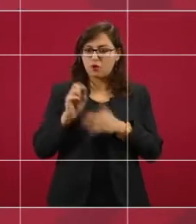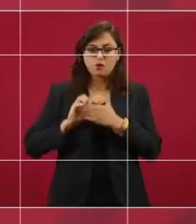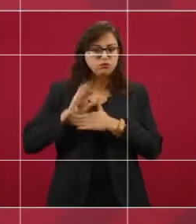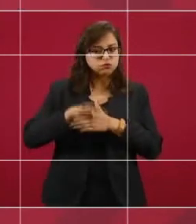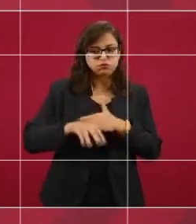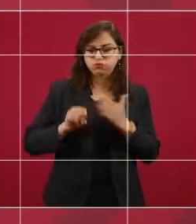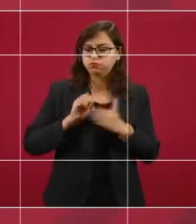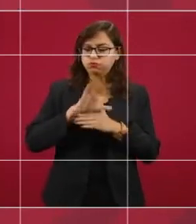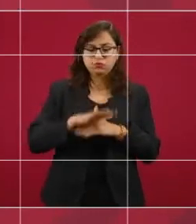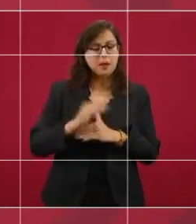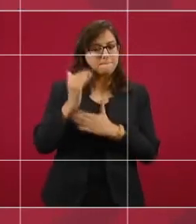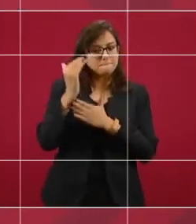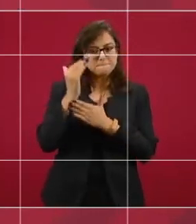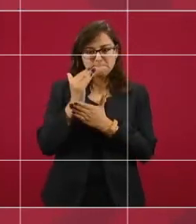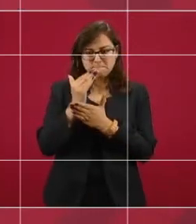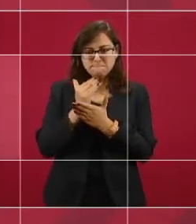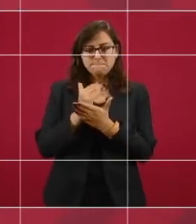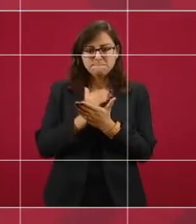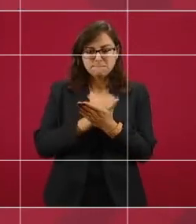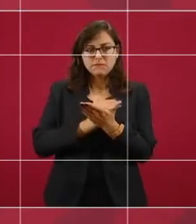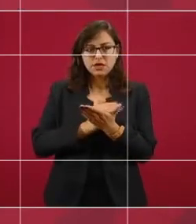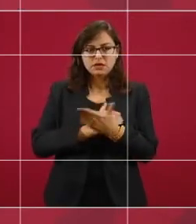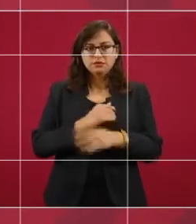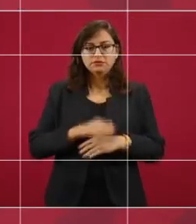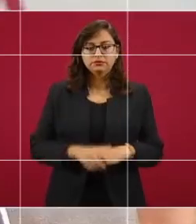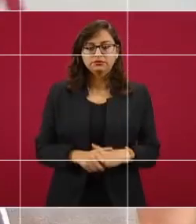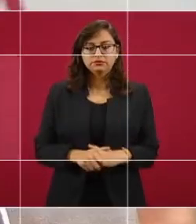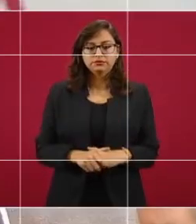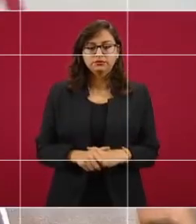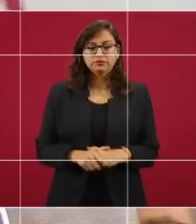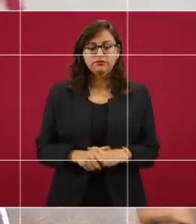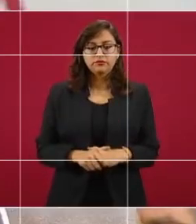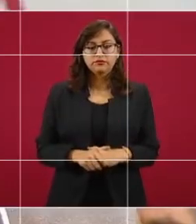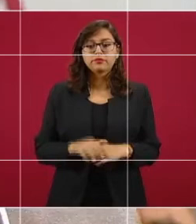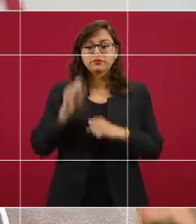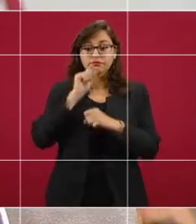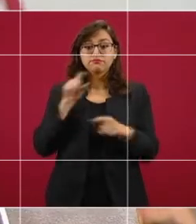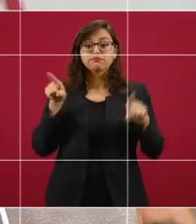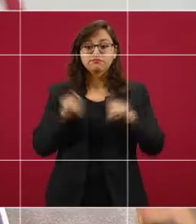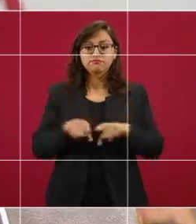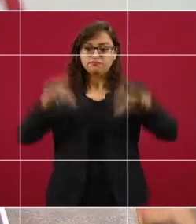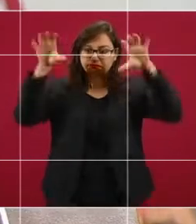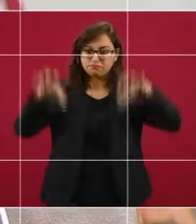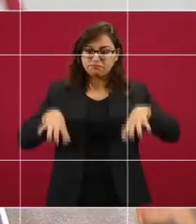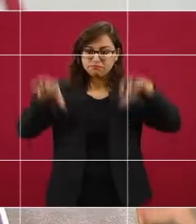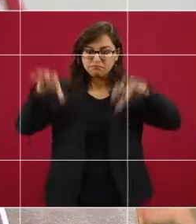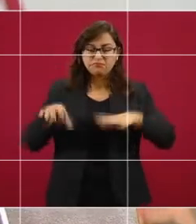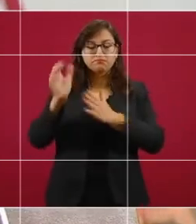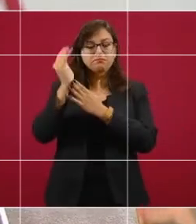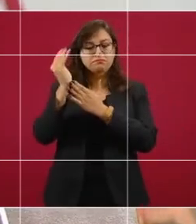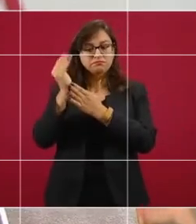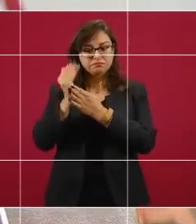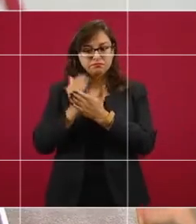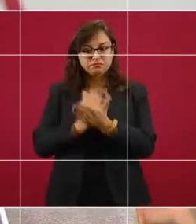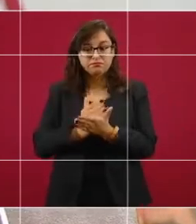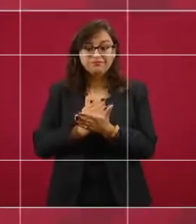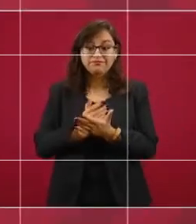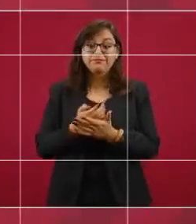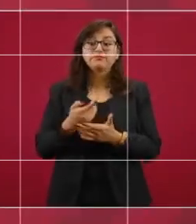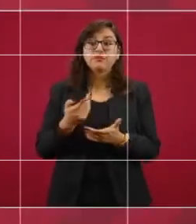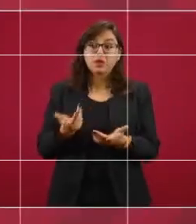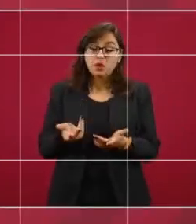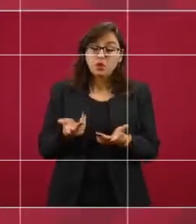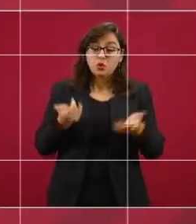por la presa. Ya está lloviendo menos. El pronóstico es que hoy va a llover